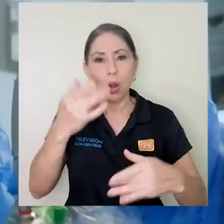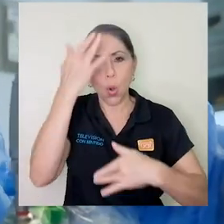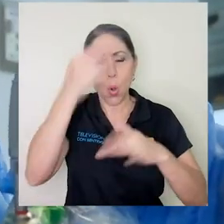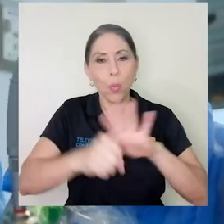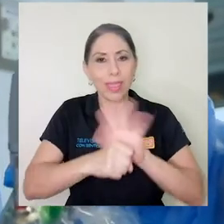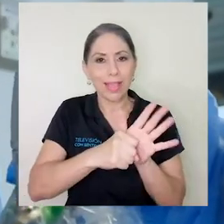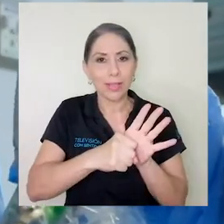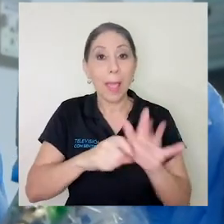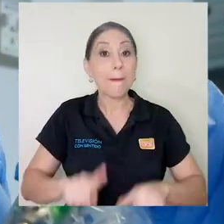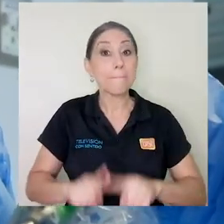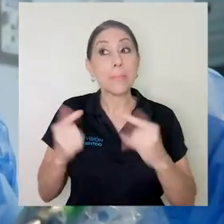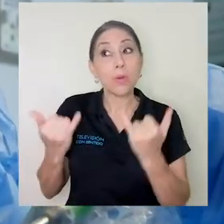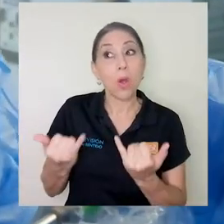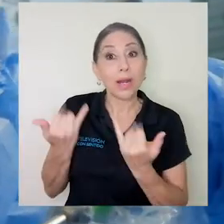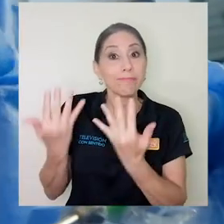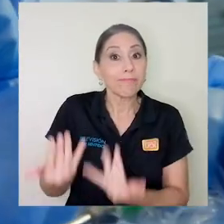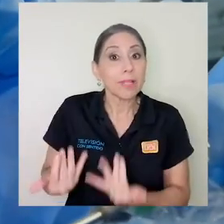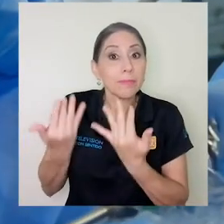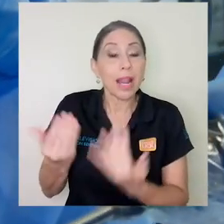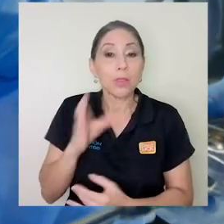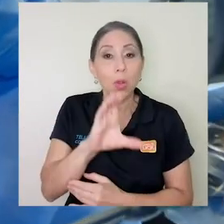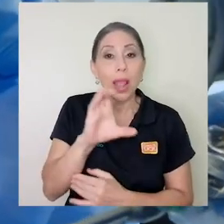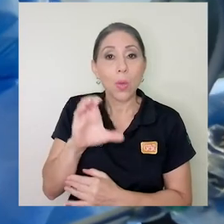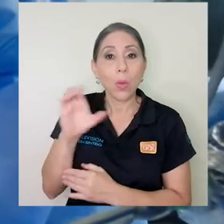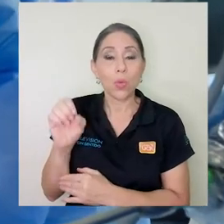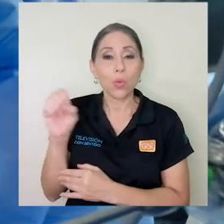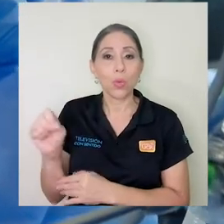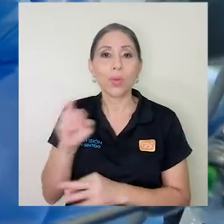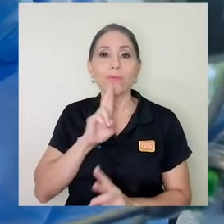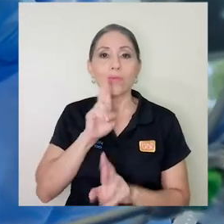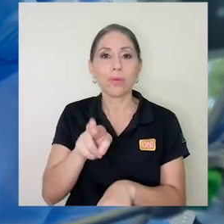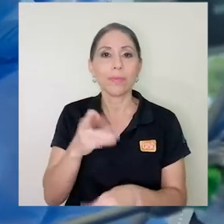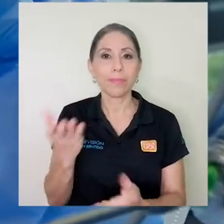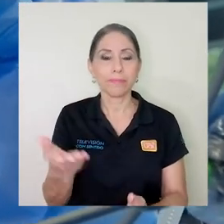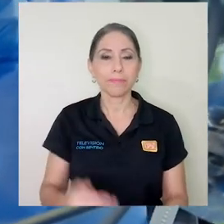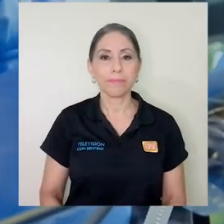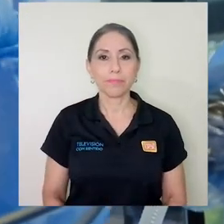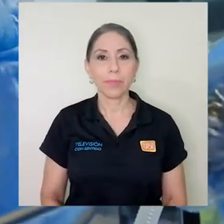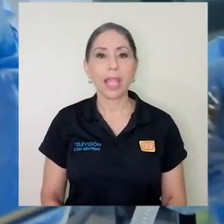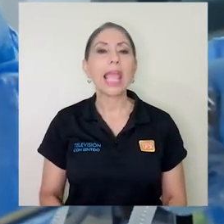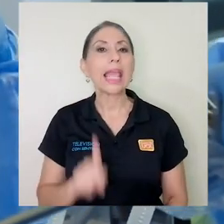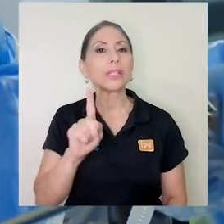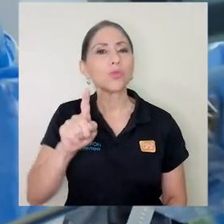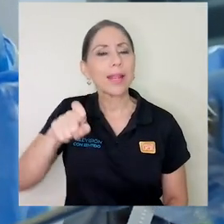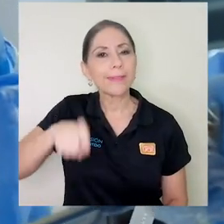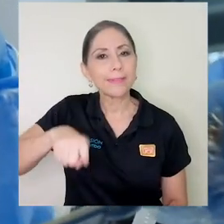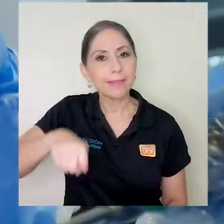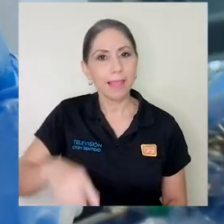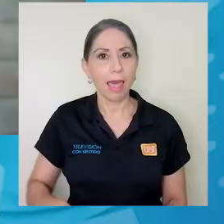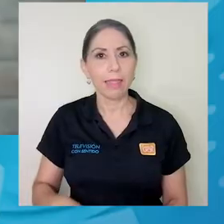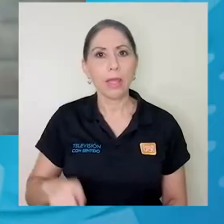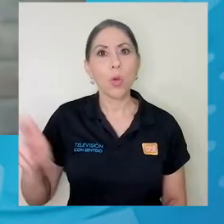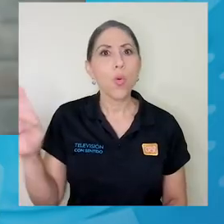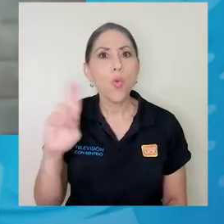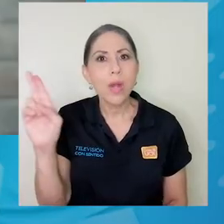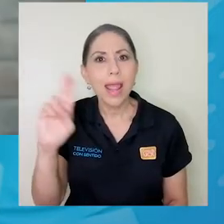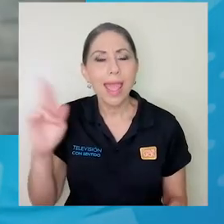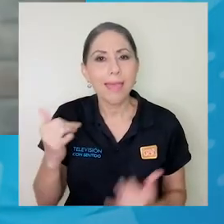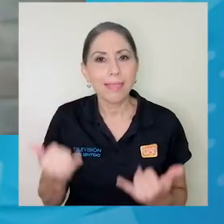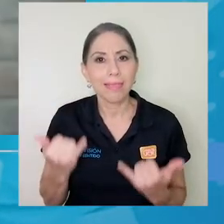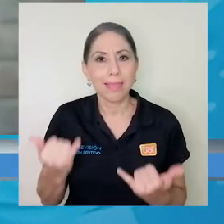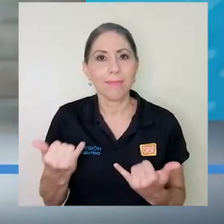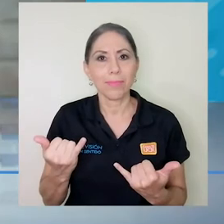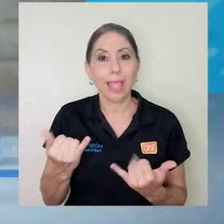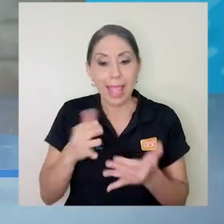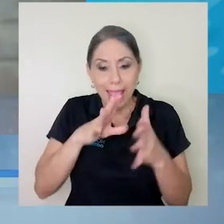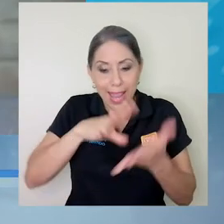obstante, esperan la respuesta de la Caja Costarricense de Seguro Social. Es una necesidad urgente en